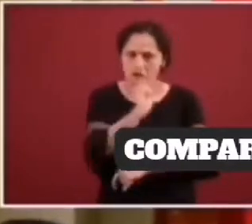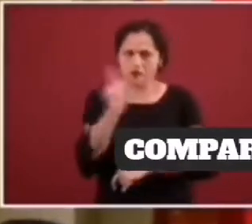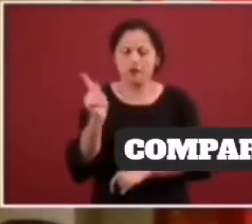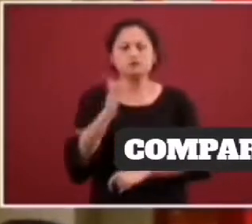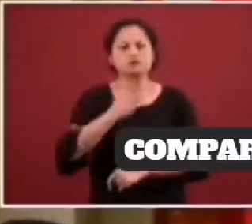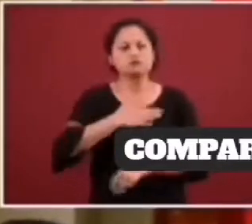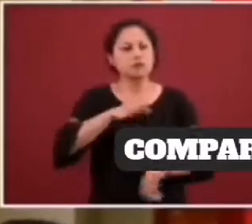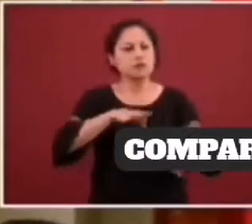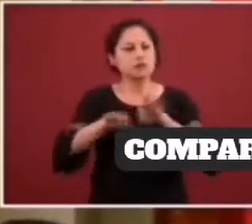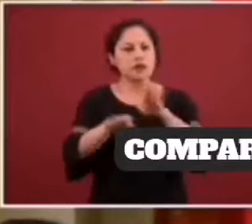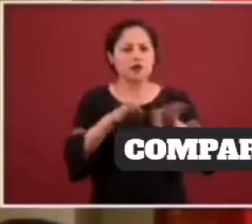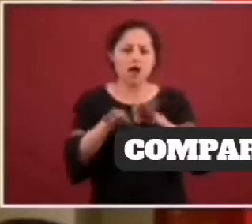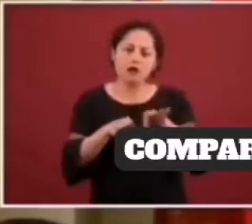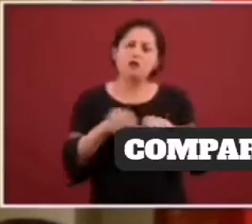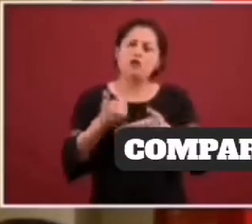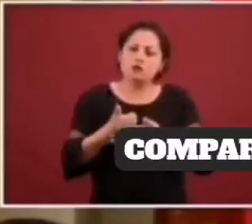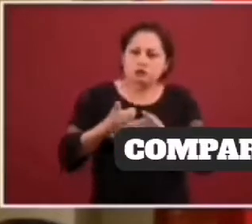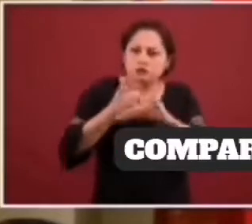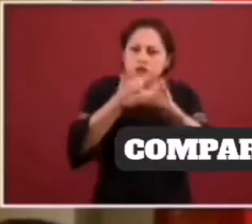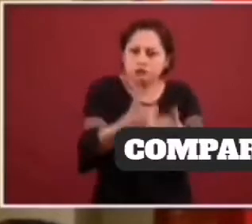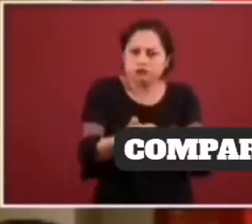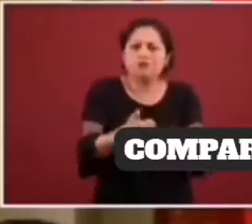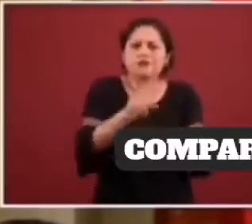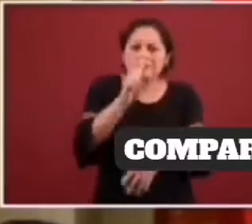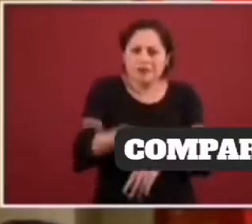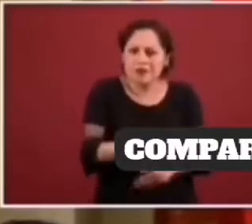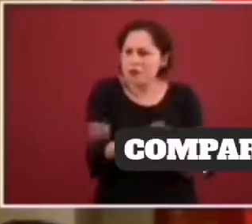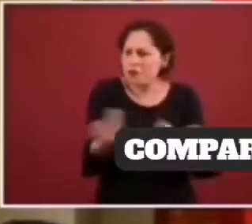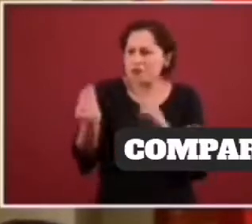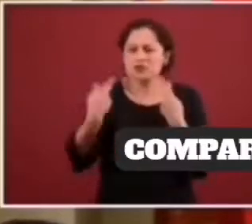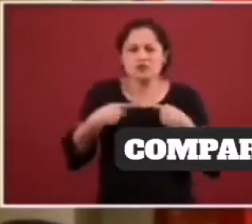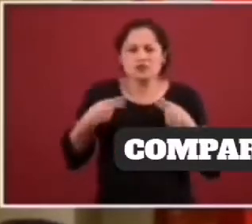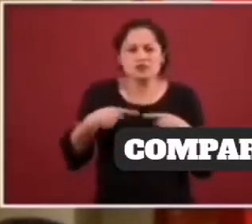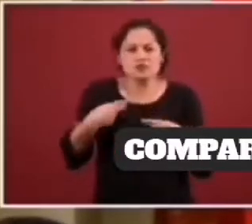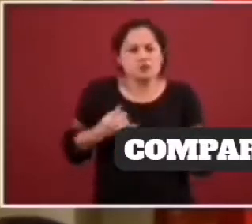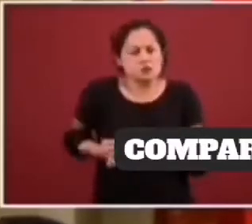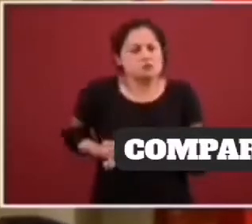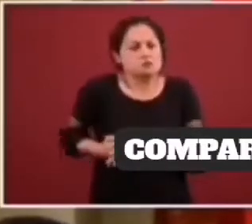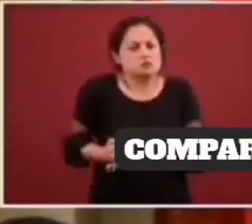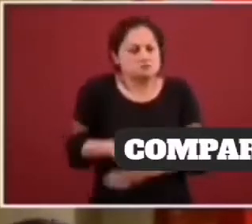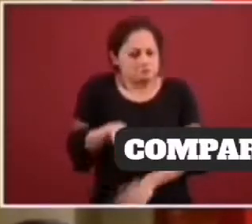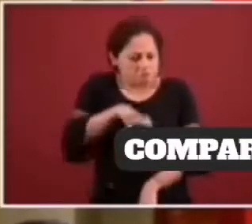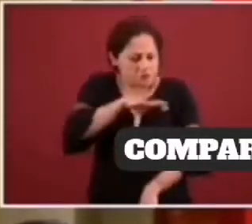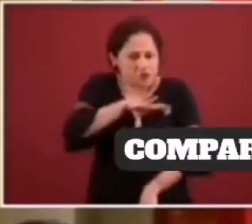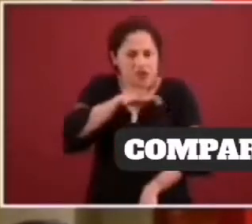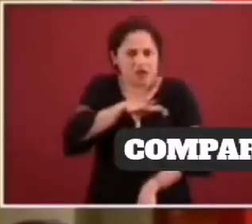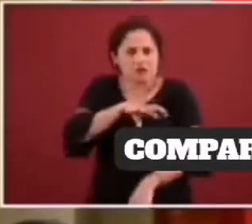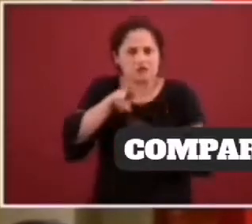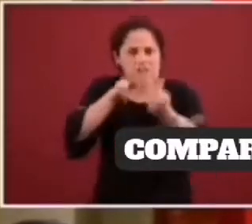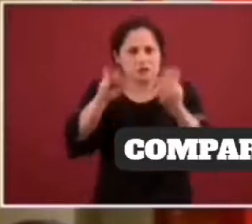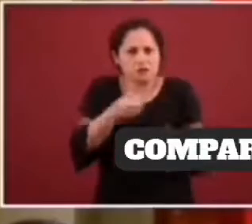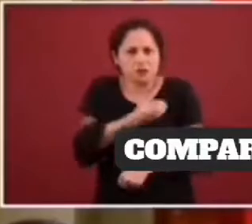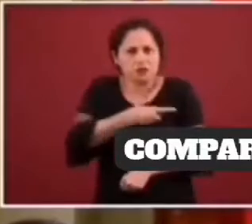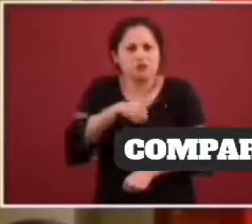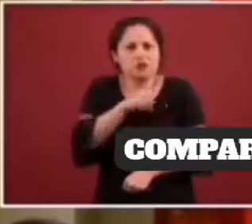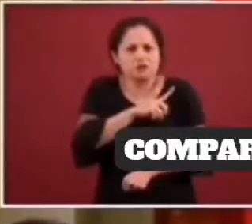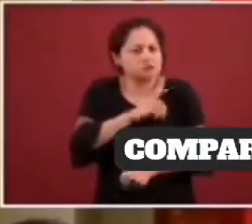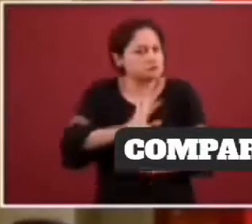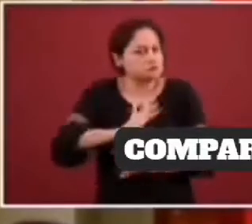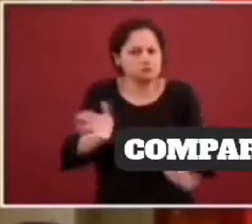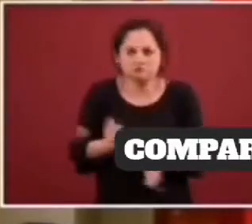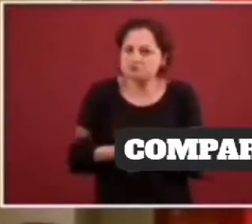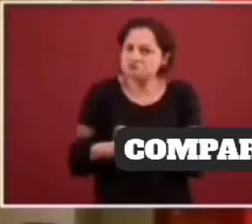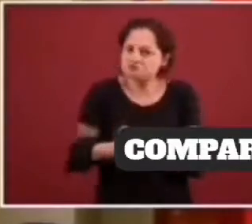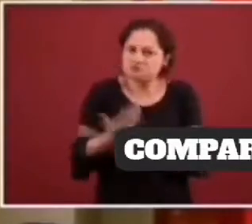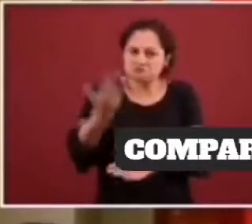su entrega, de su amor a la profesión, de su amor a la humanidad. Luego entonces, en